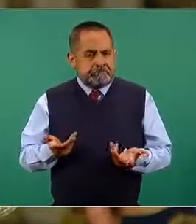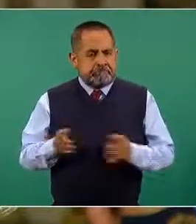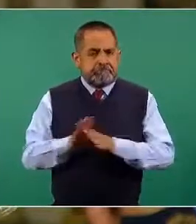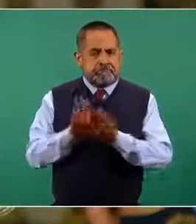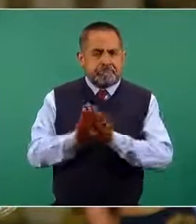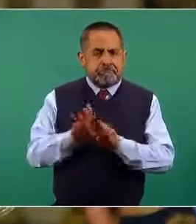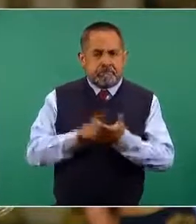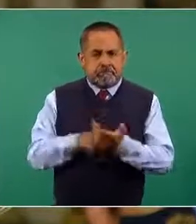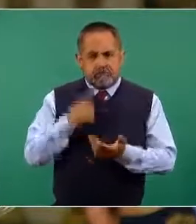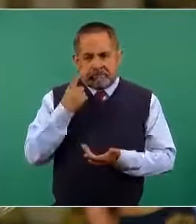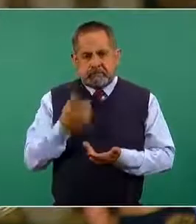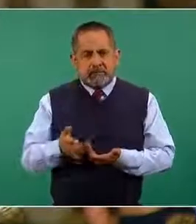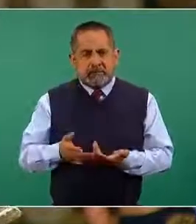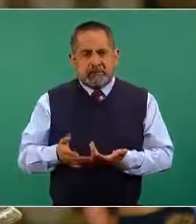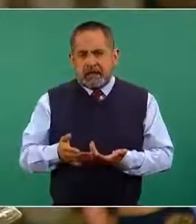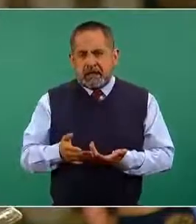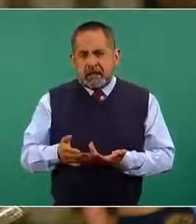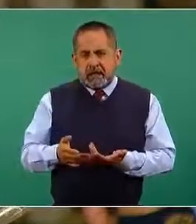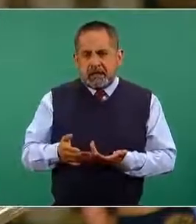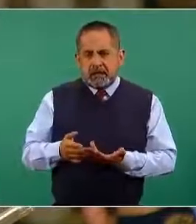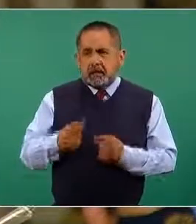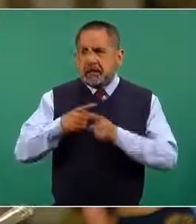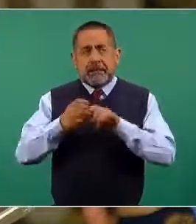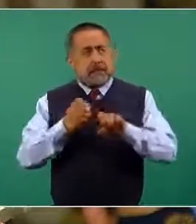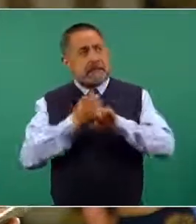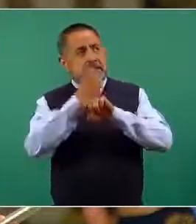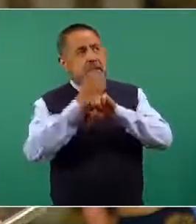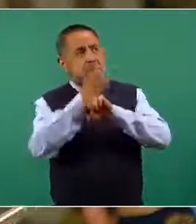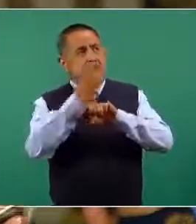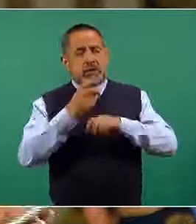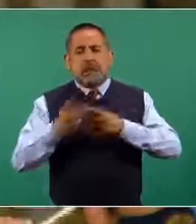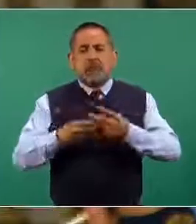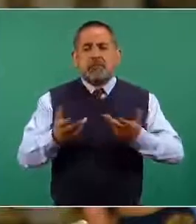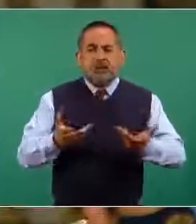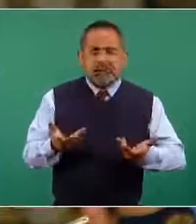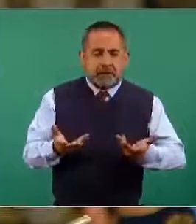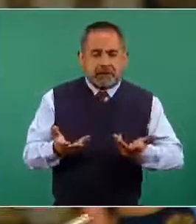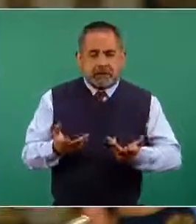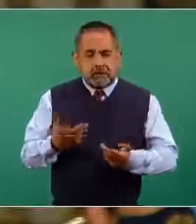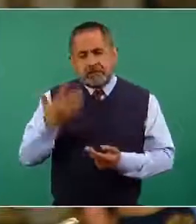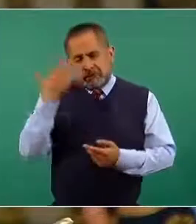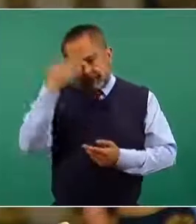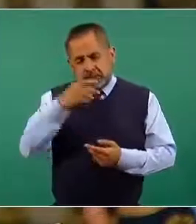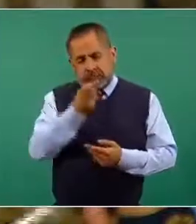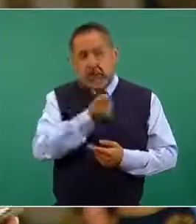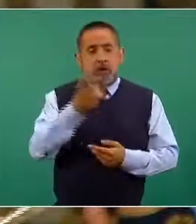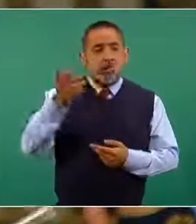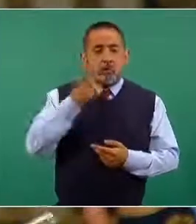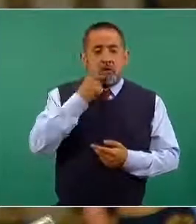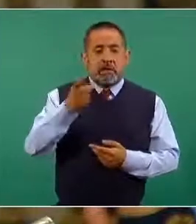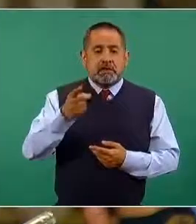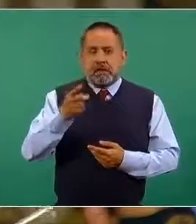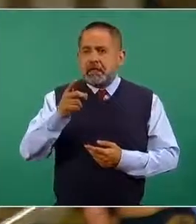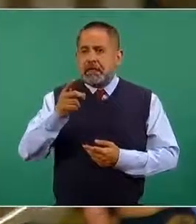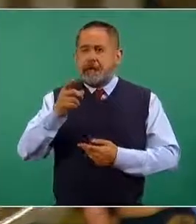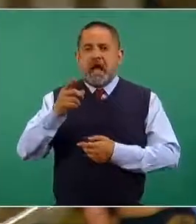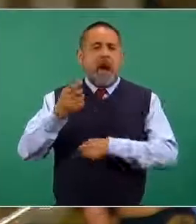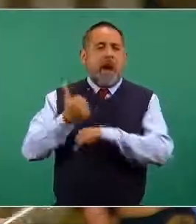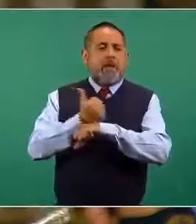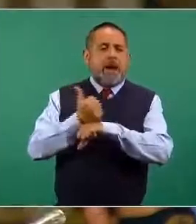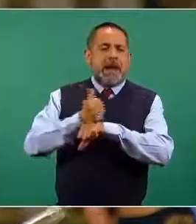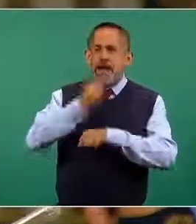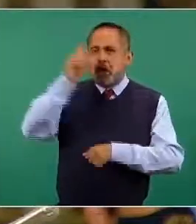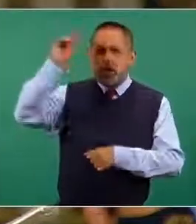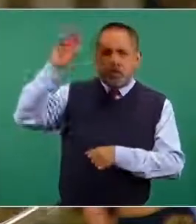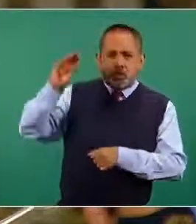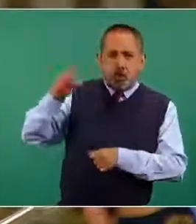pues cómo están cuidando con los estados precisamente, porque si bien es cierto ya en algunos ya están hablando de semáforo amarillo, ya están hablando